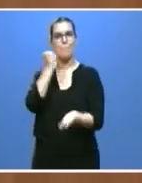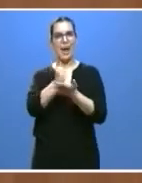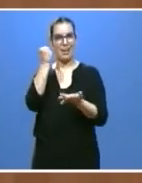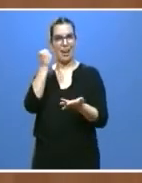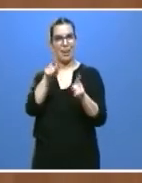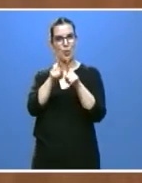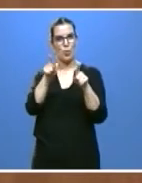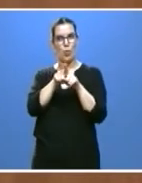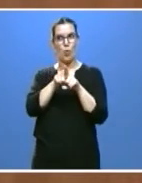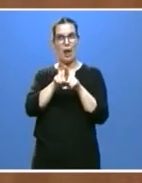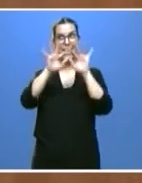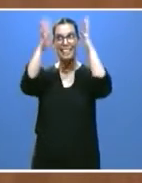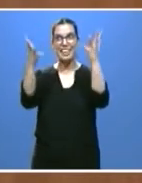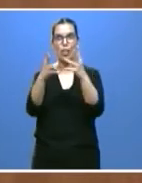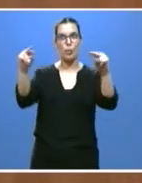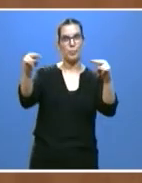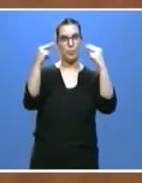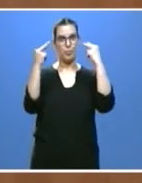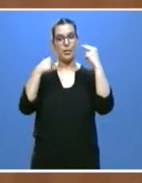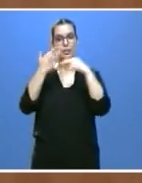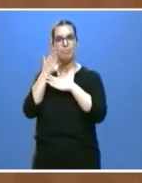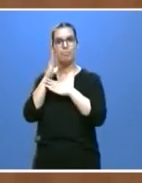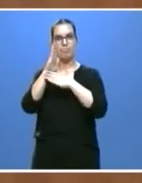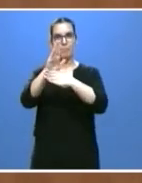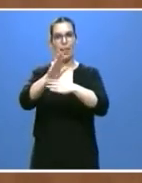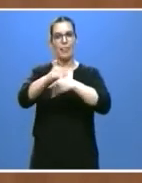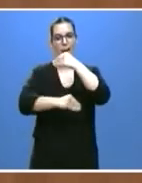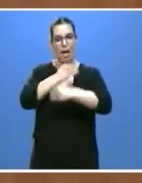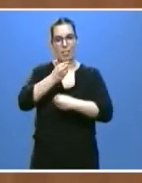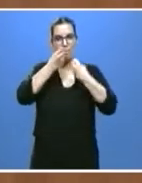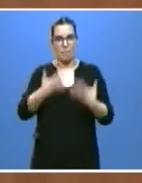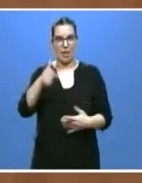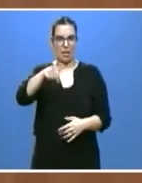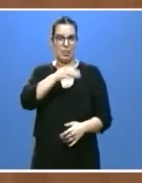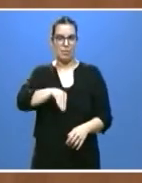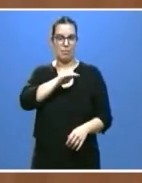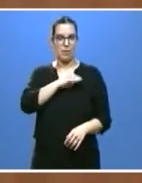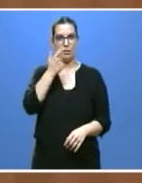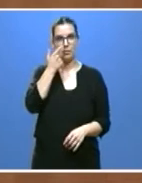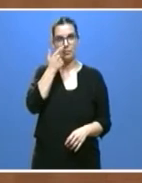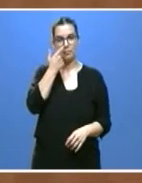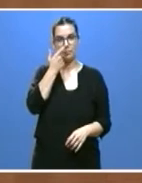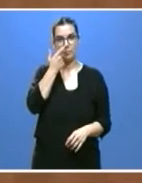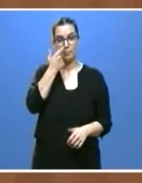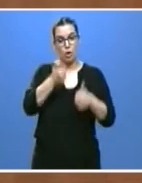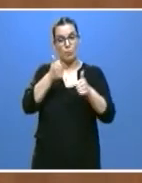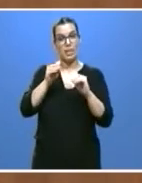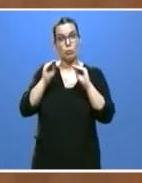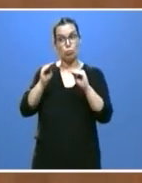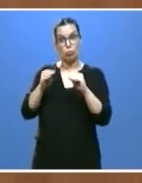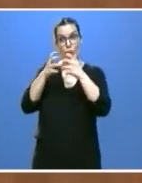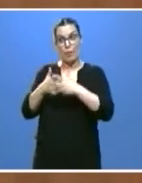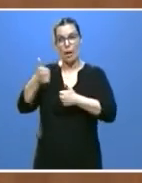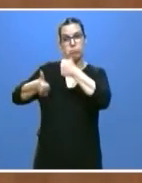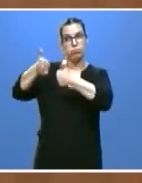y es una tarjeta de presentación del saber hacer de España. Su competitividad es la única forma